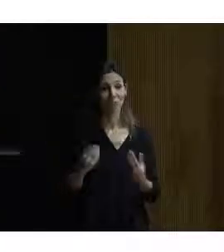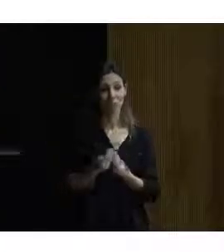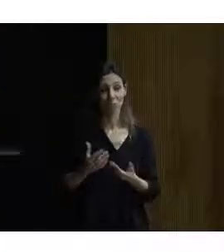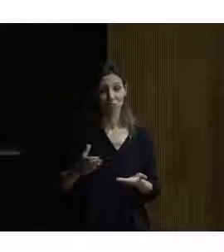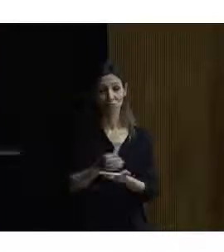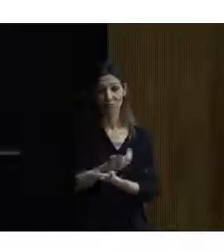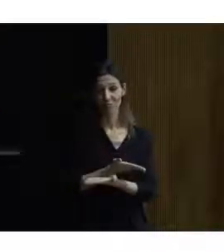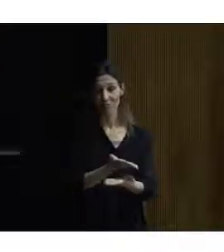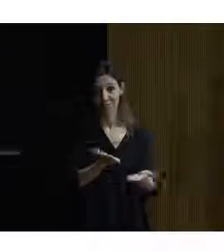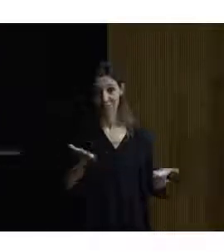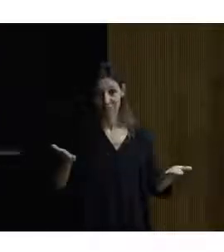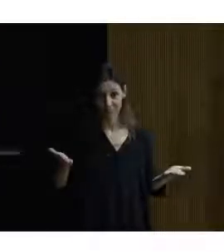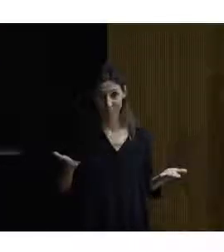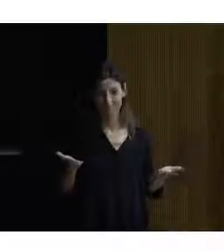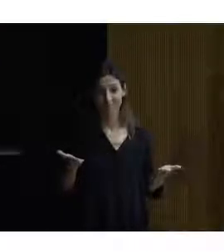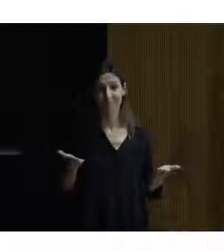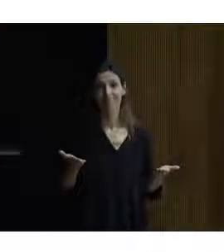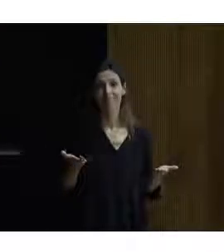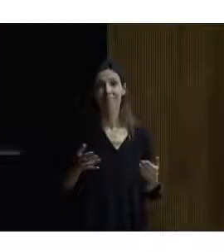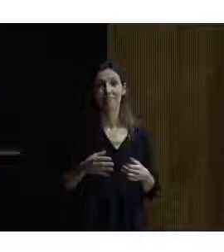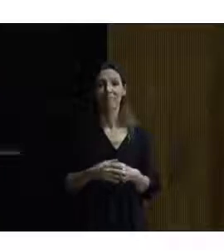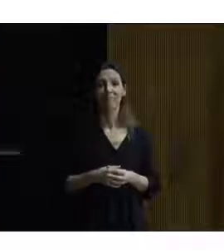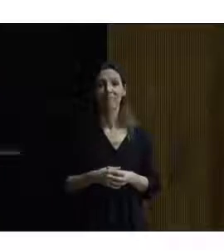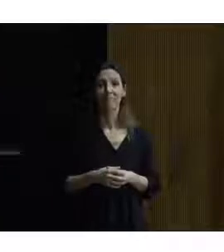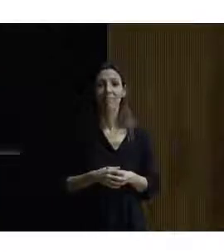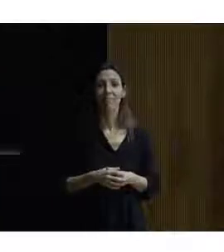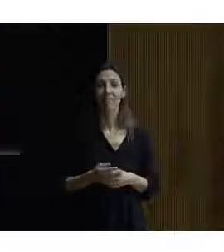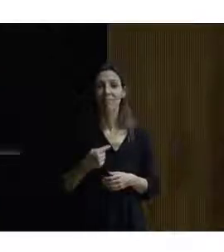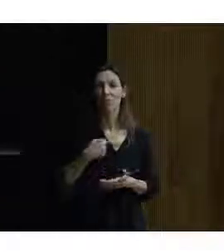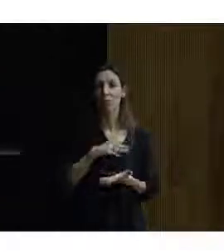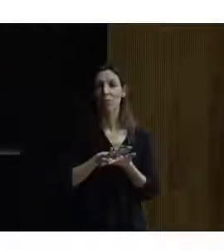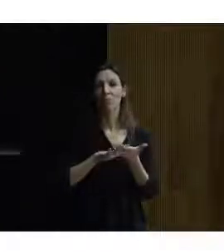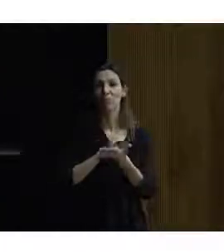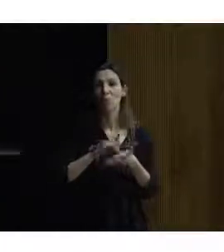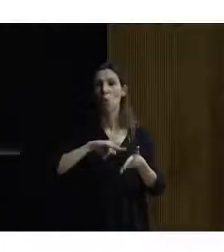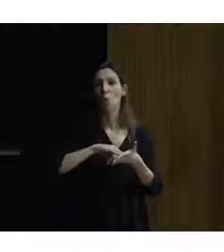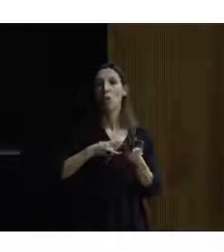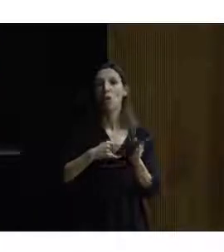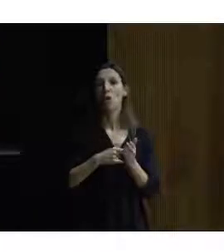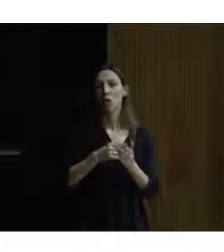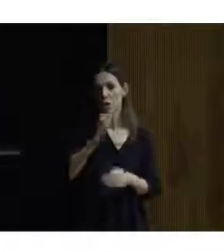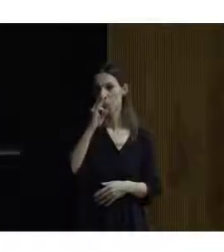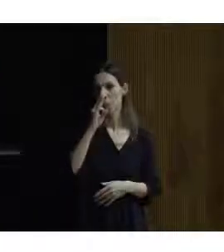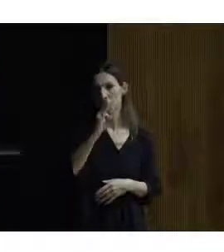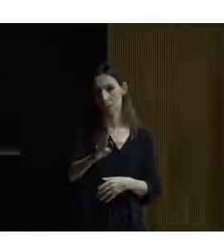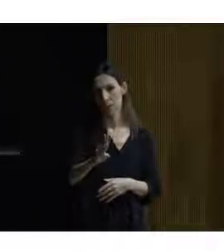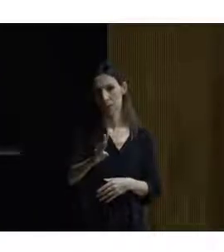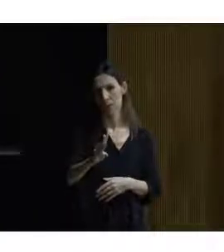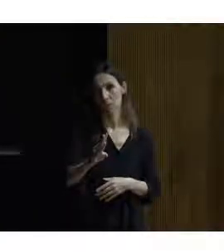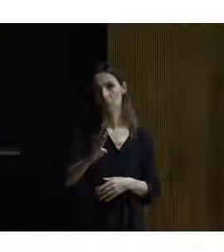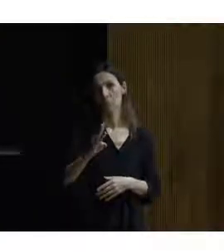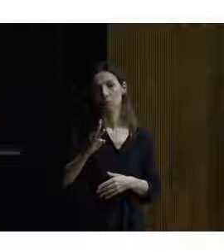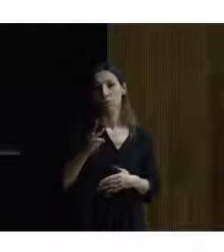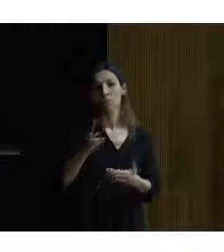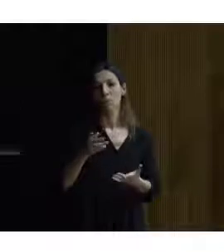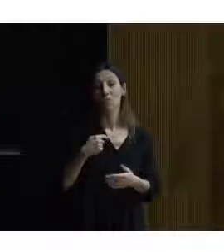que no tengo palabras para agradecerlo. Entonces, bueno, yo voy a hablar un poco de un proyecto de tres años. Bueno, voy a hablar de dónde